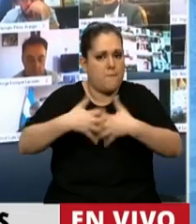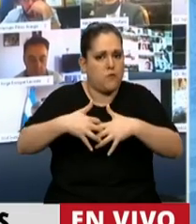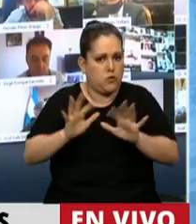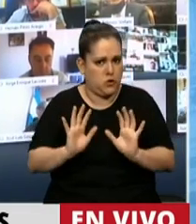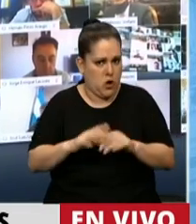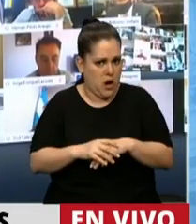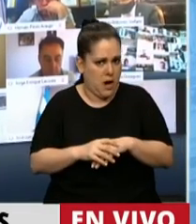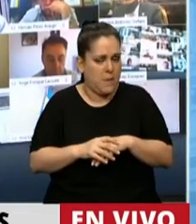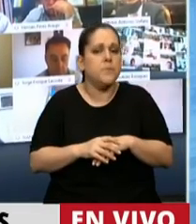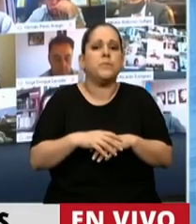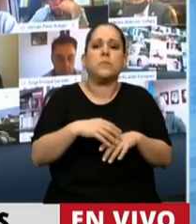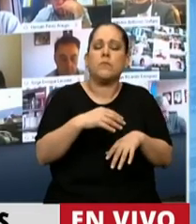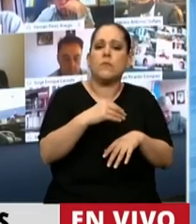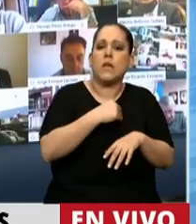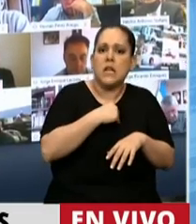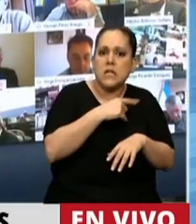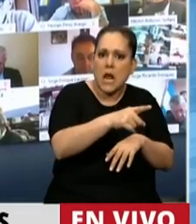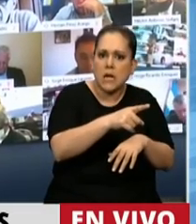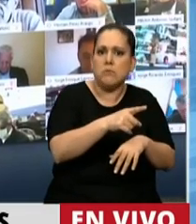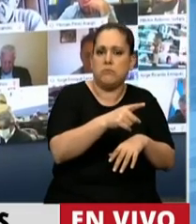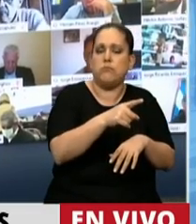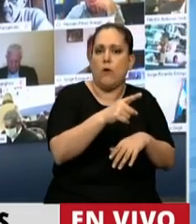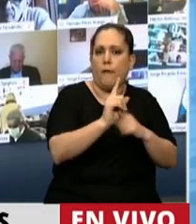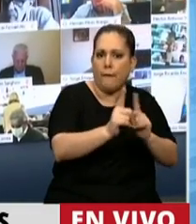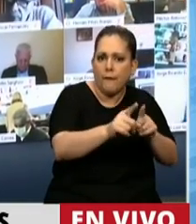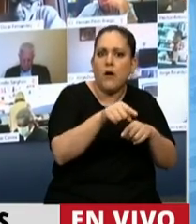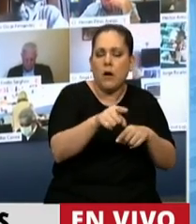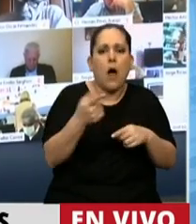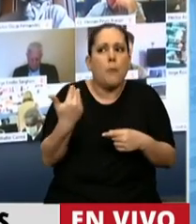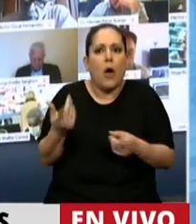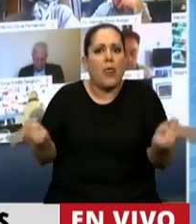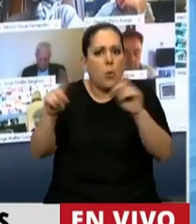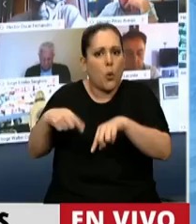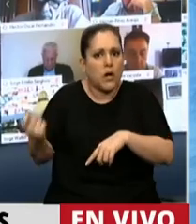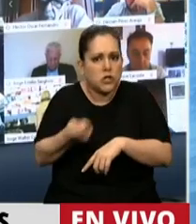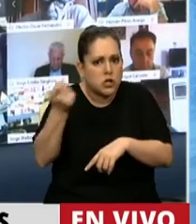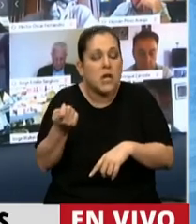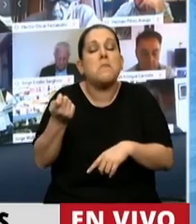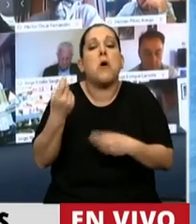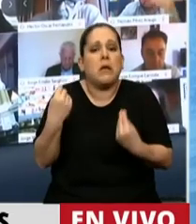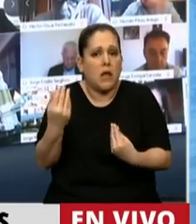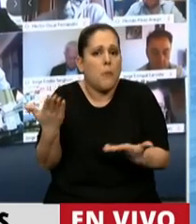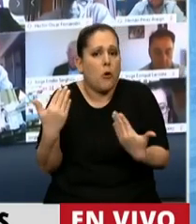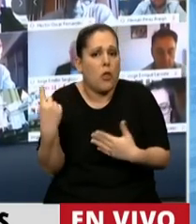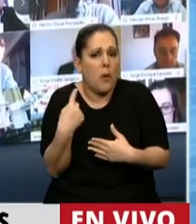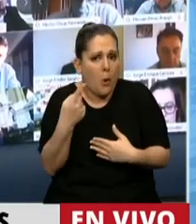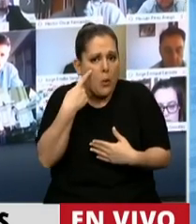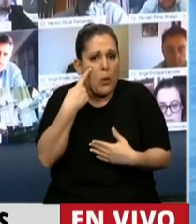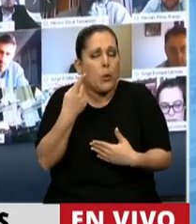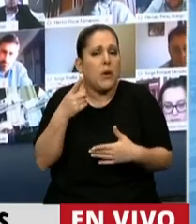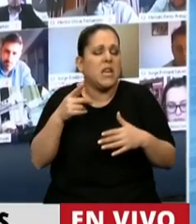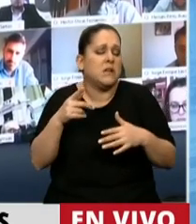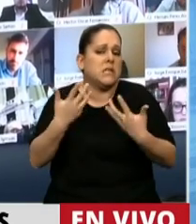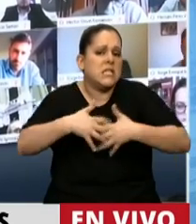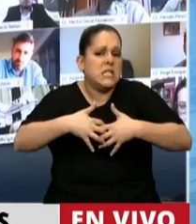cristianismo le llevó 3 siglos sin ponerse, ¿por qué no podemos pensar que el socialismo regresará y finalmente podremos vivir en un sistema más